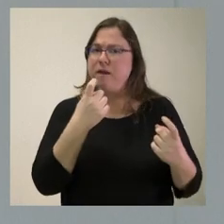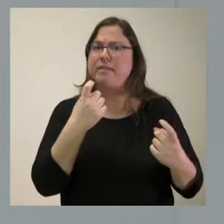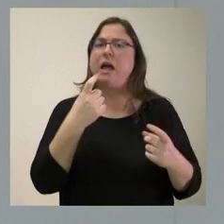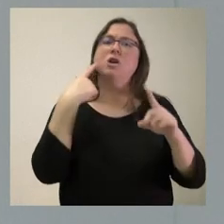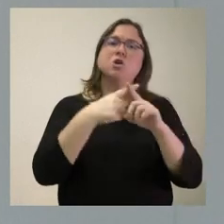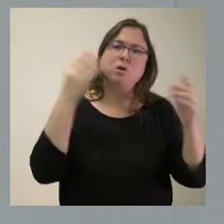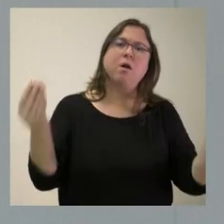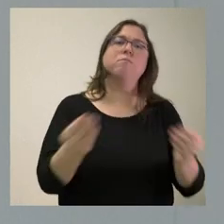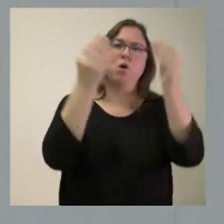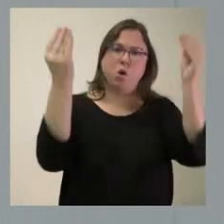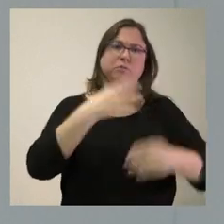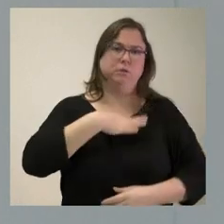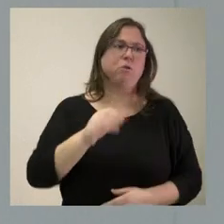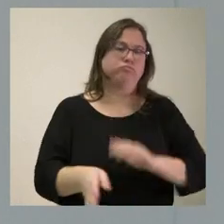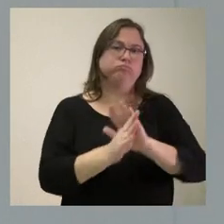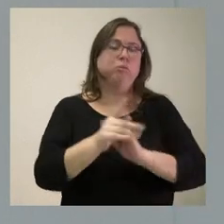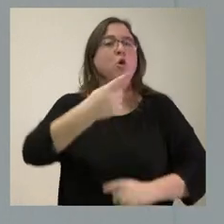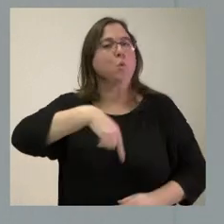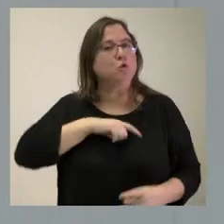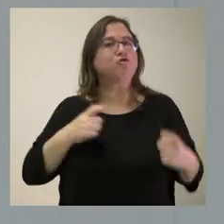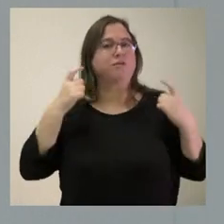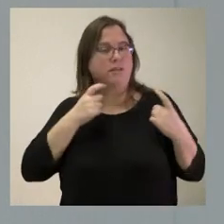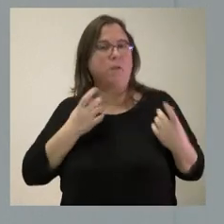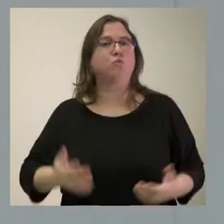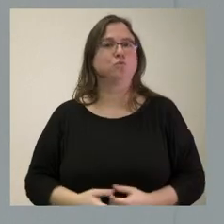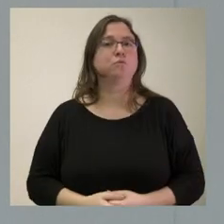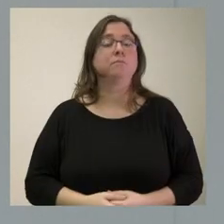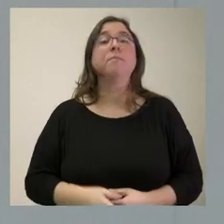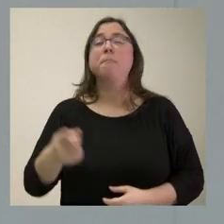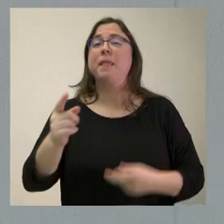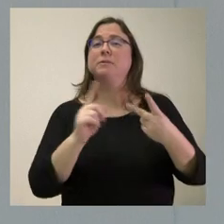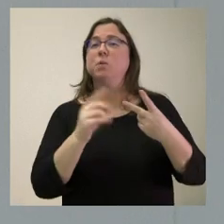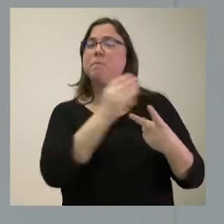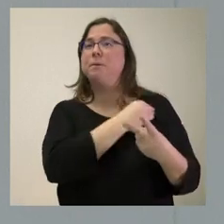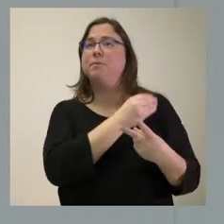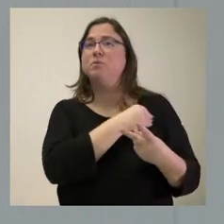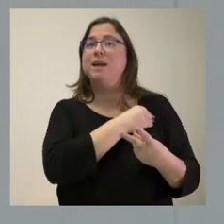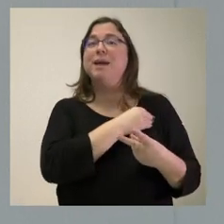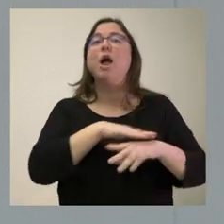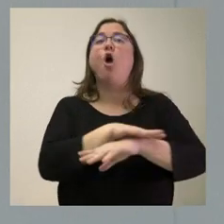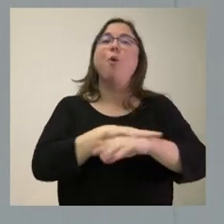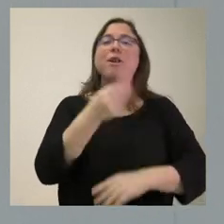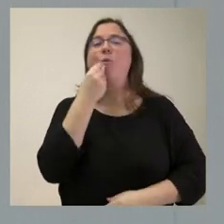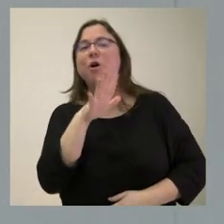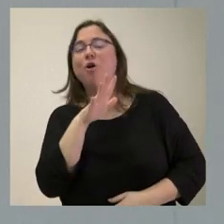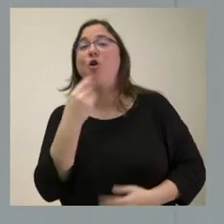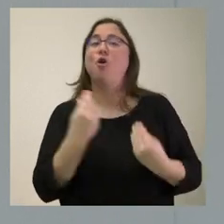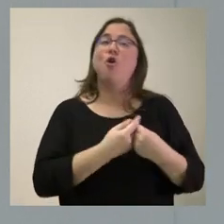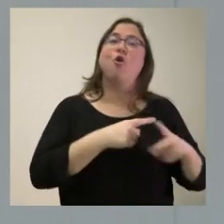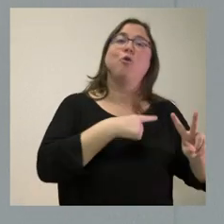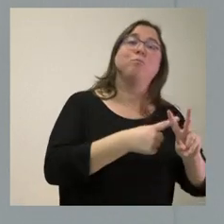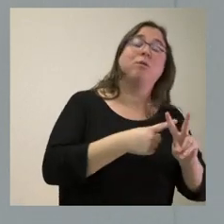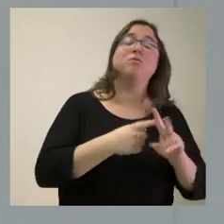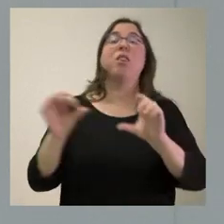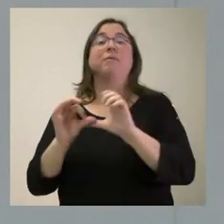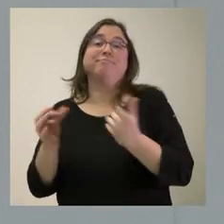podemos seguir mejorando. Nosotros lo vamos a aplicar. Y usted me plantea con quién se gobierna mejor, mire, con quien digan